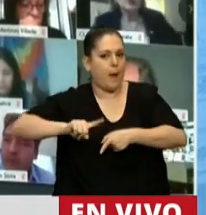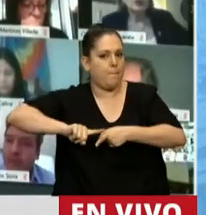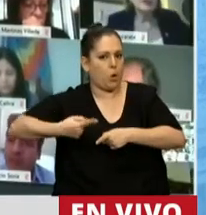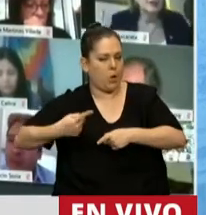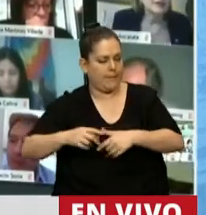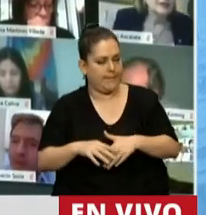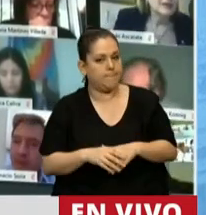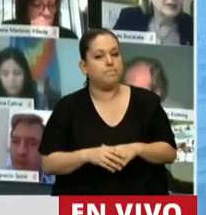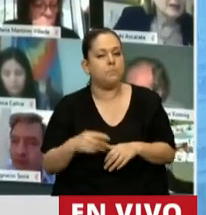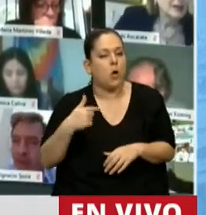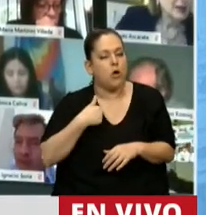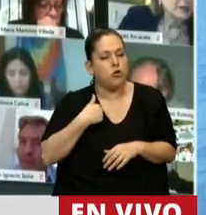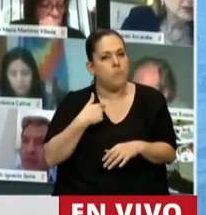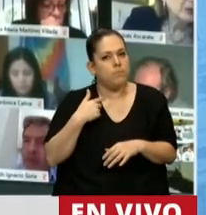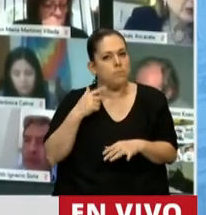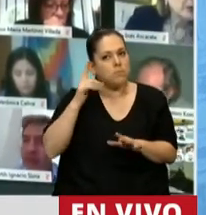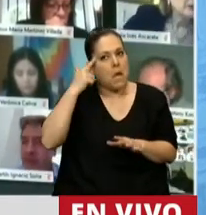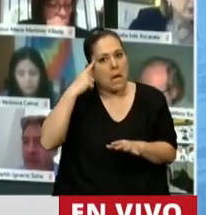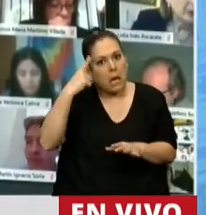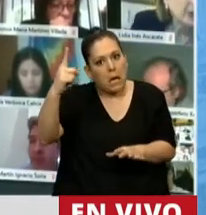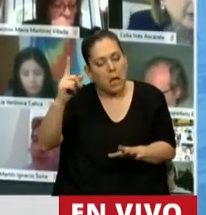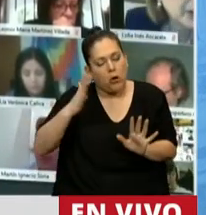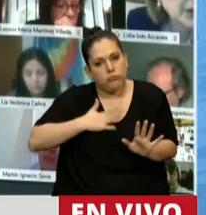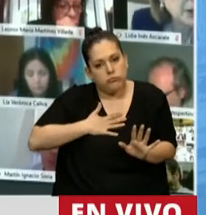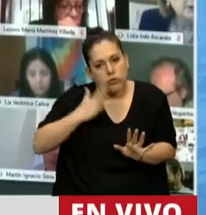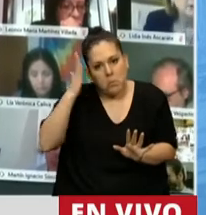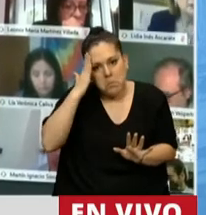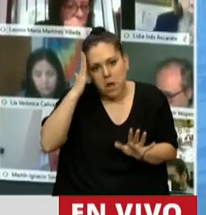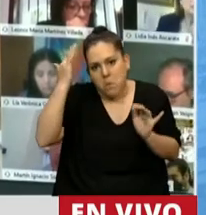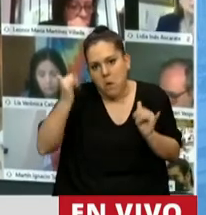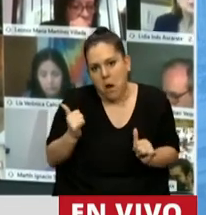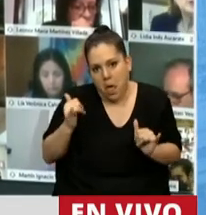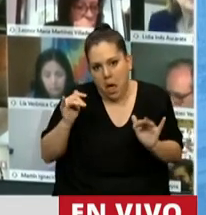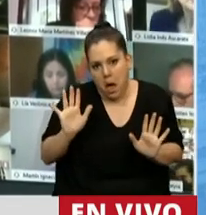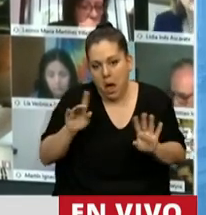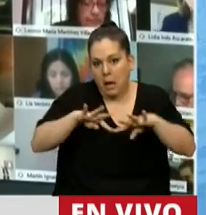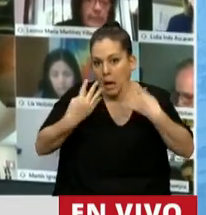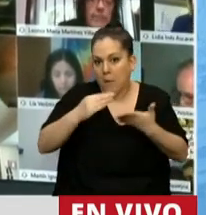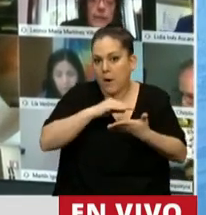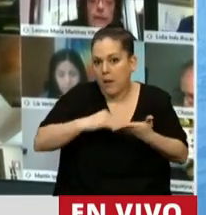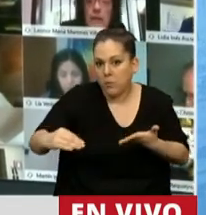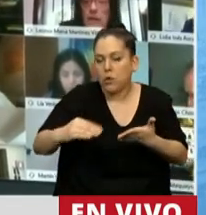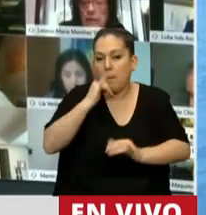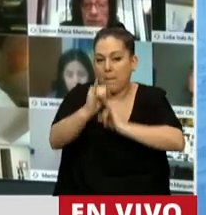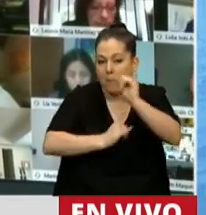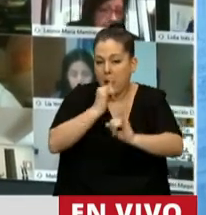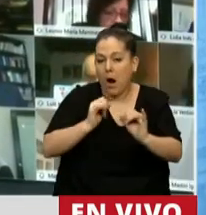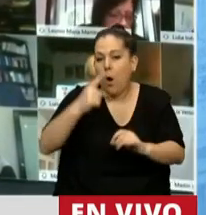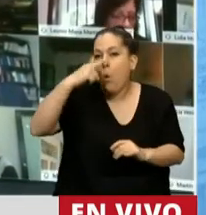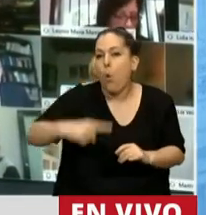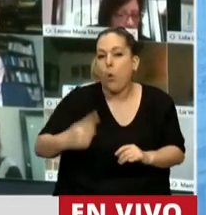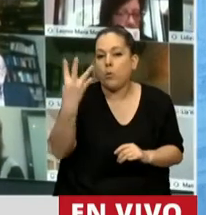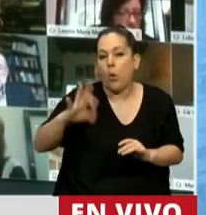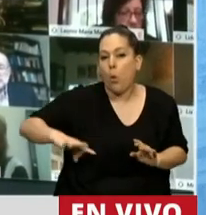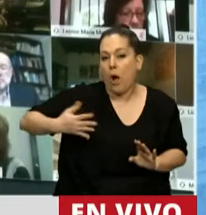desde que yo tengo uso de la razón en este recinto, o para hablar claramente de los últimos 4 años